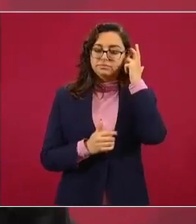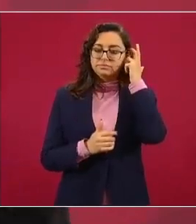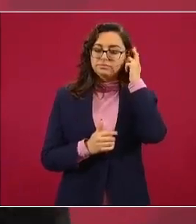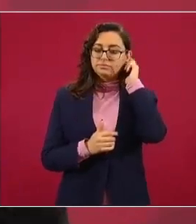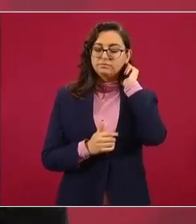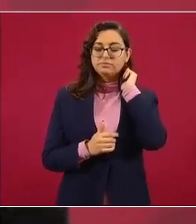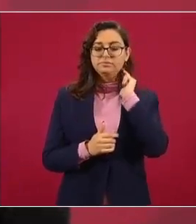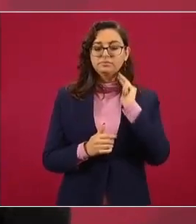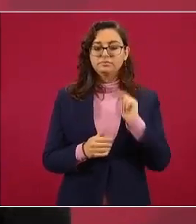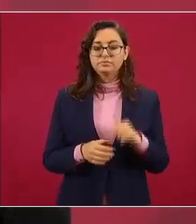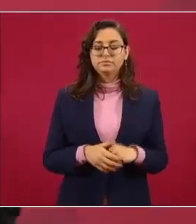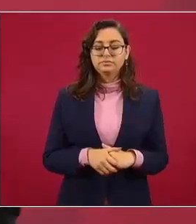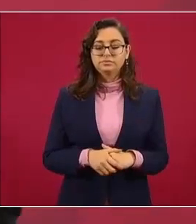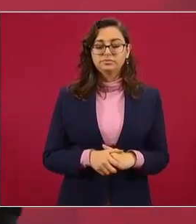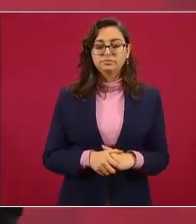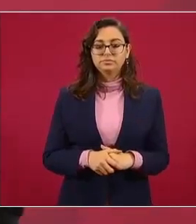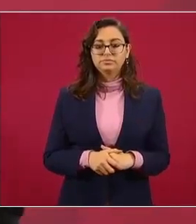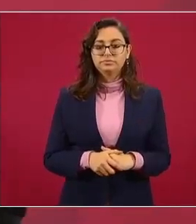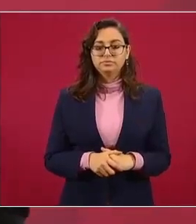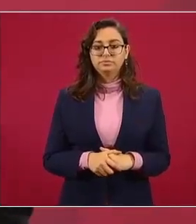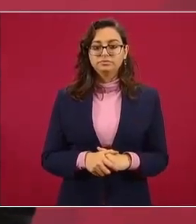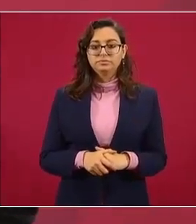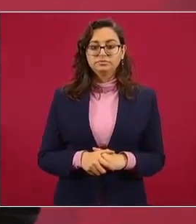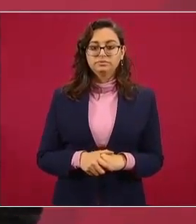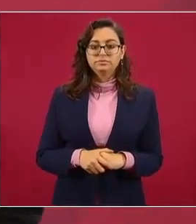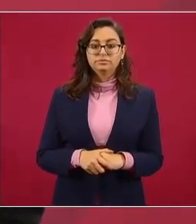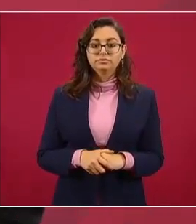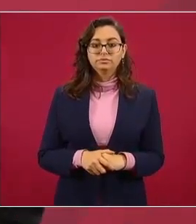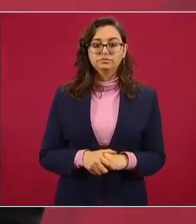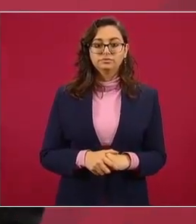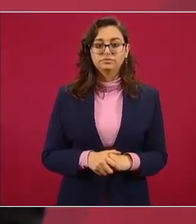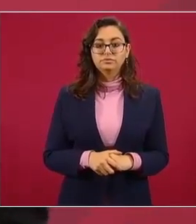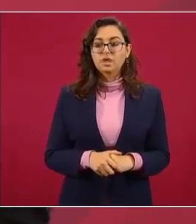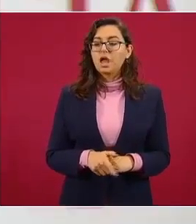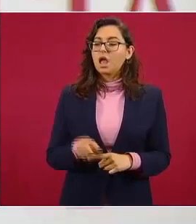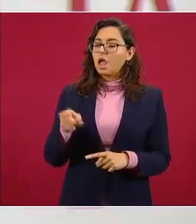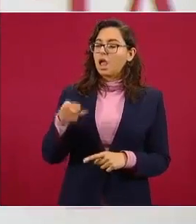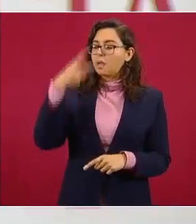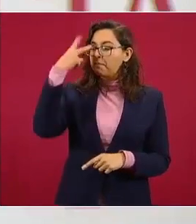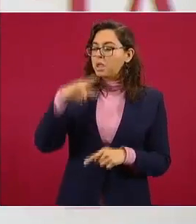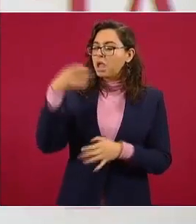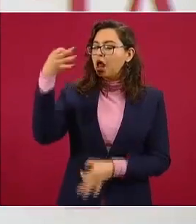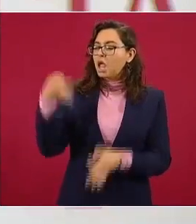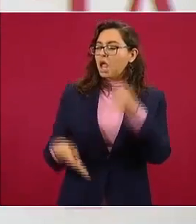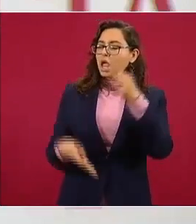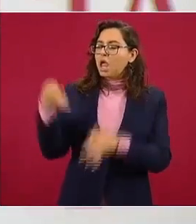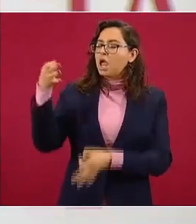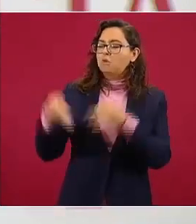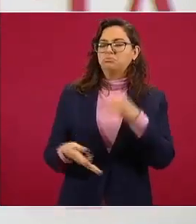aquí no se presume que en México por ser una corte mexicana va a haber impunidad